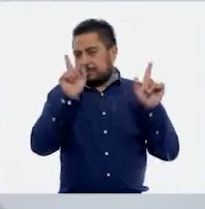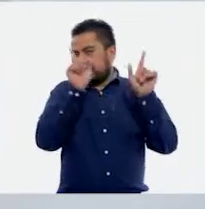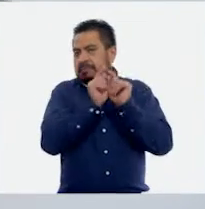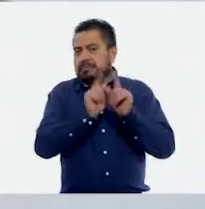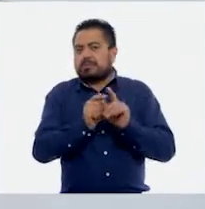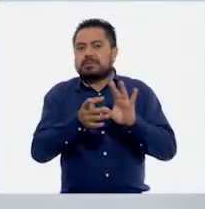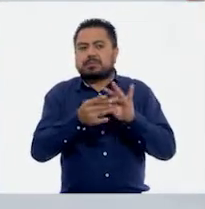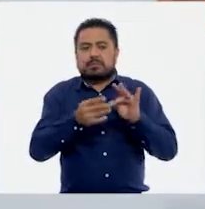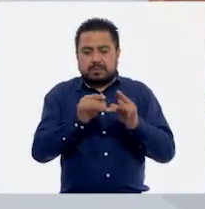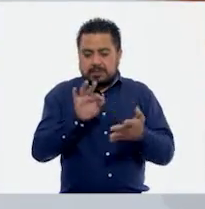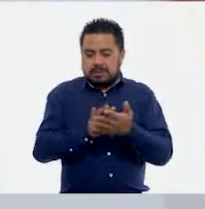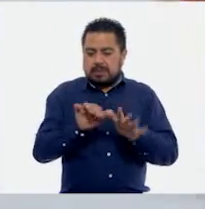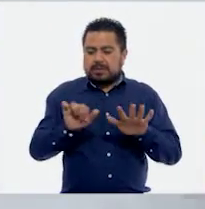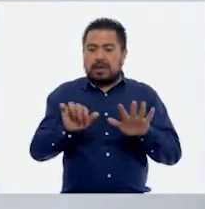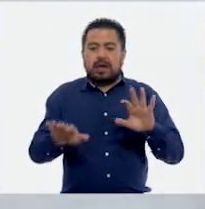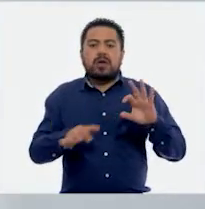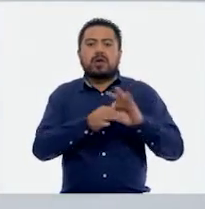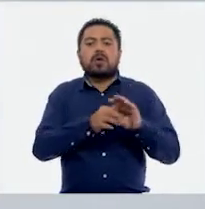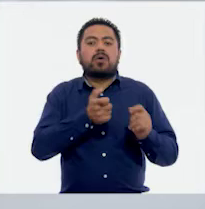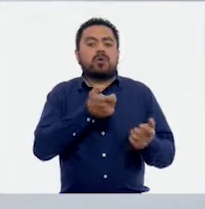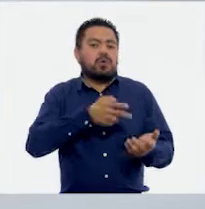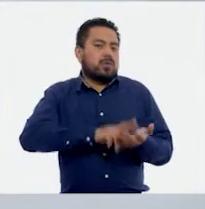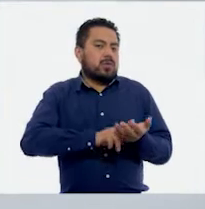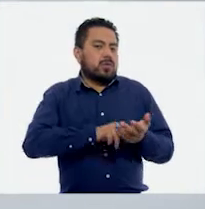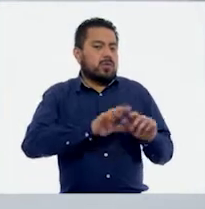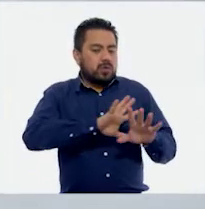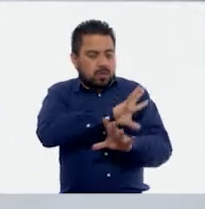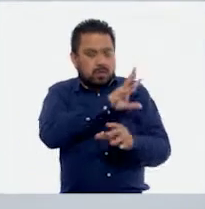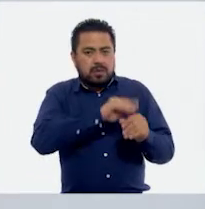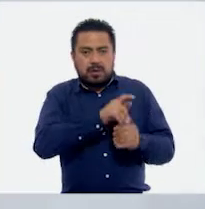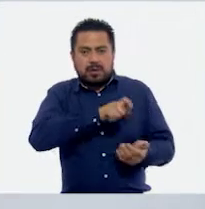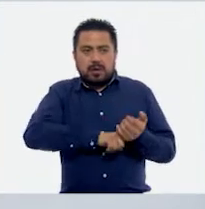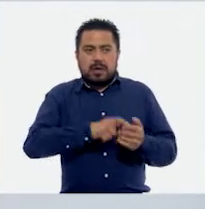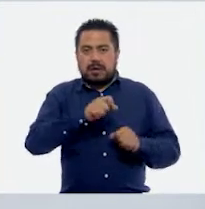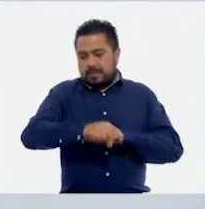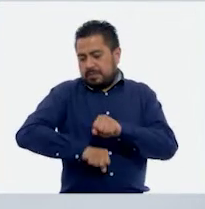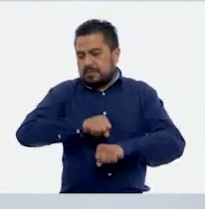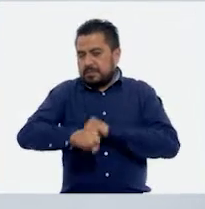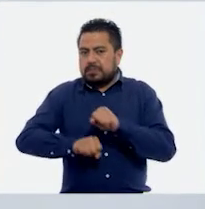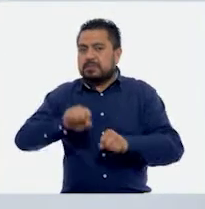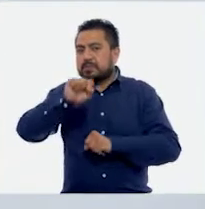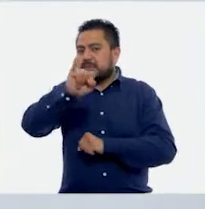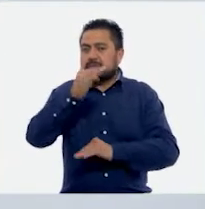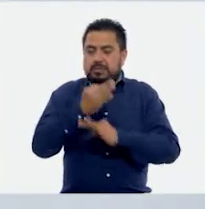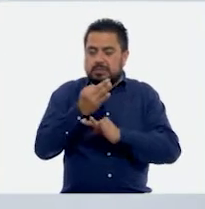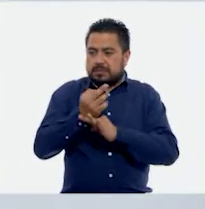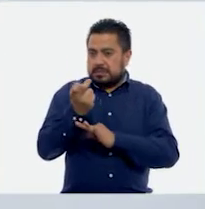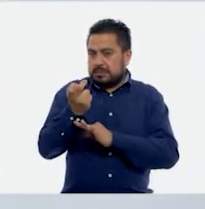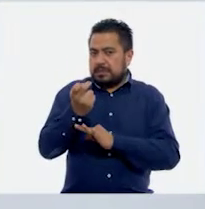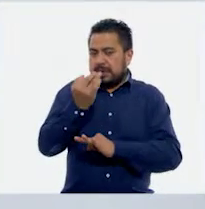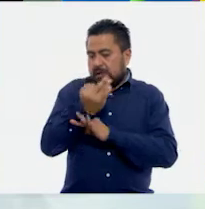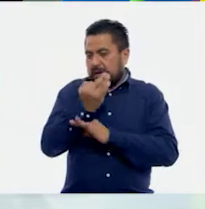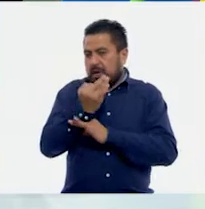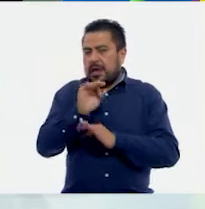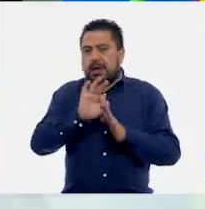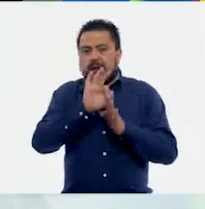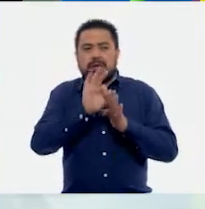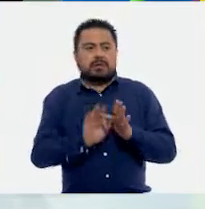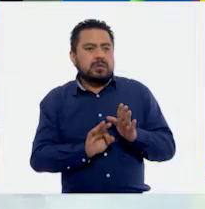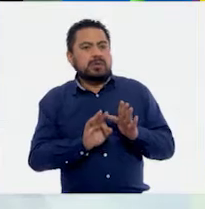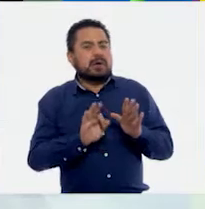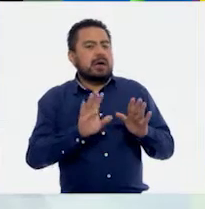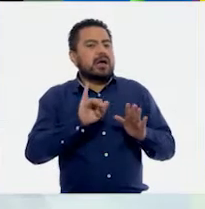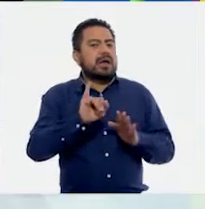Gaby, este punto 16 corresponde al precio completo de la bicicleta. Ajá. ¿Cierto? Este lo vamos a guardar. digo, ahorita el descuento, bueno,